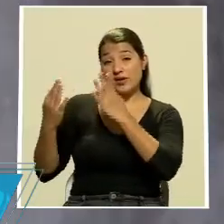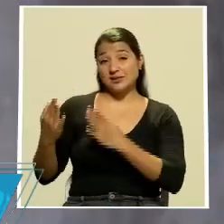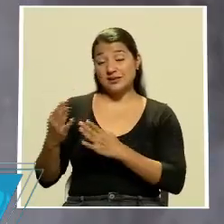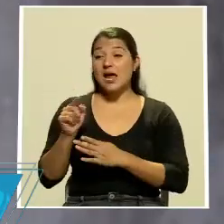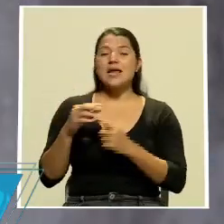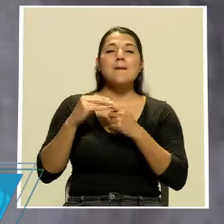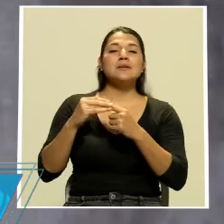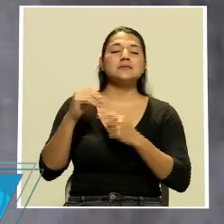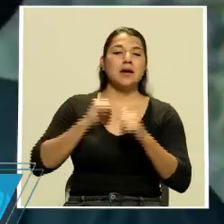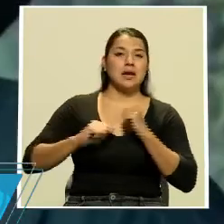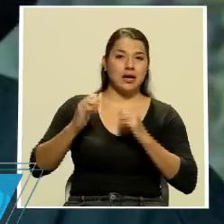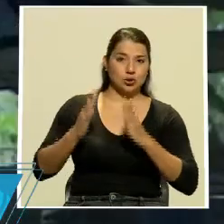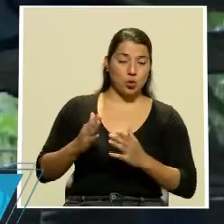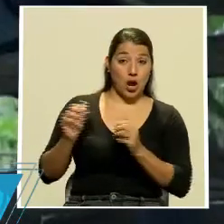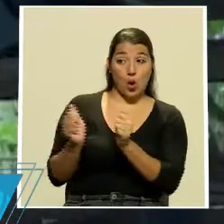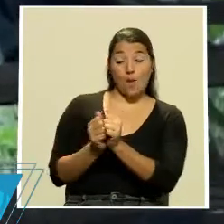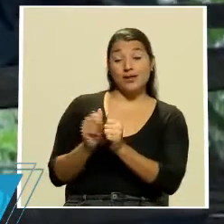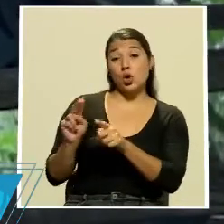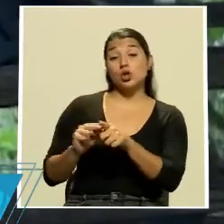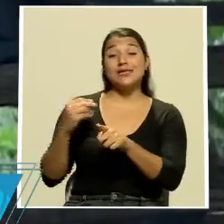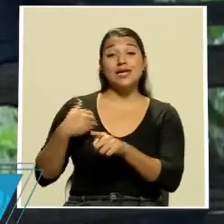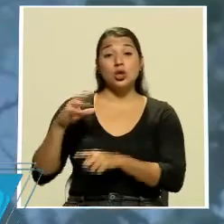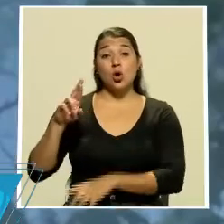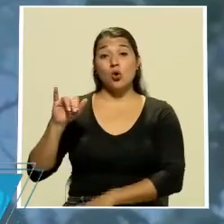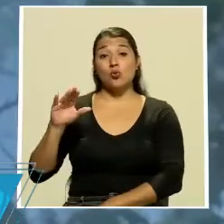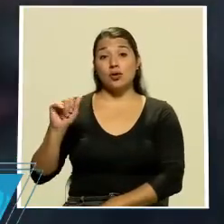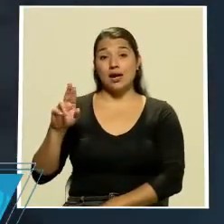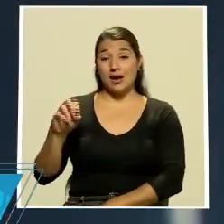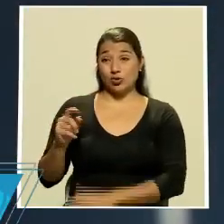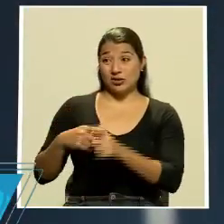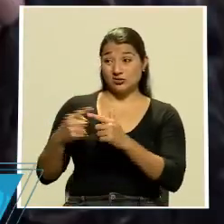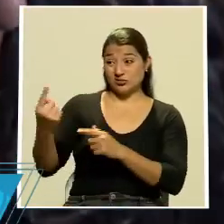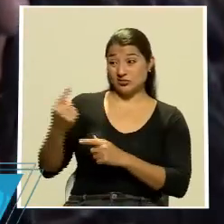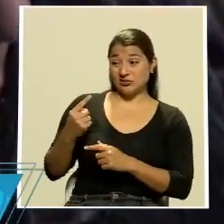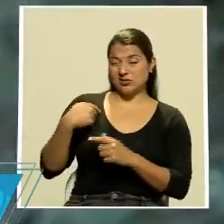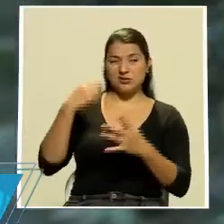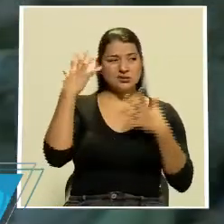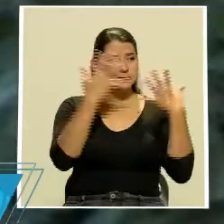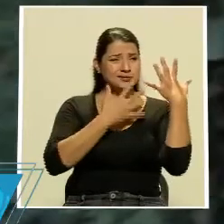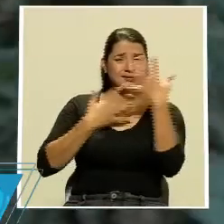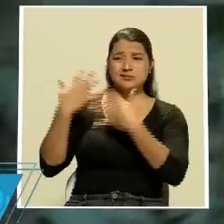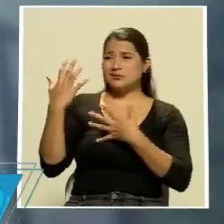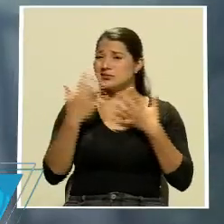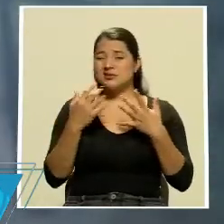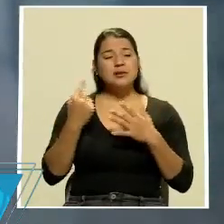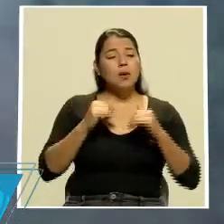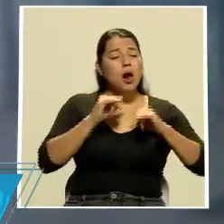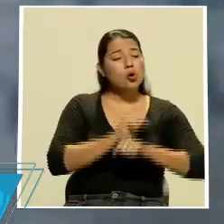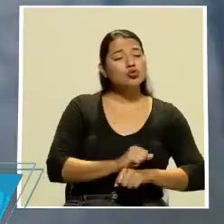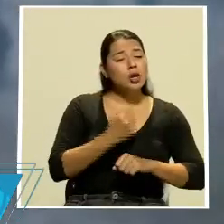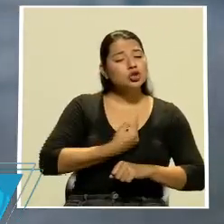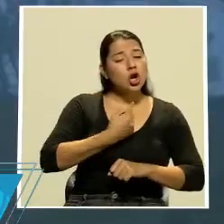protagonistas de Río Sucio lo acompaña su nieto Ricardo cuya llegada perturba su rutina y parece despertar inquietudes paisajes con neblina